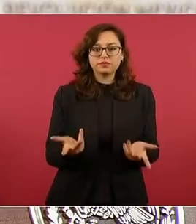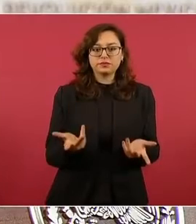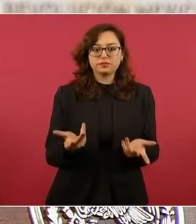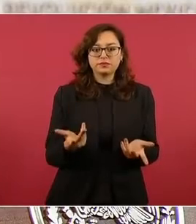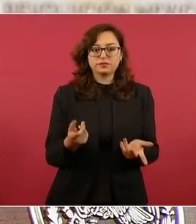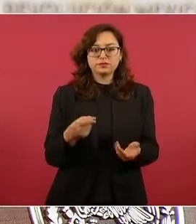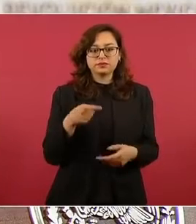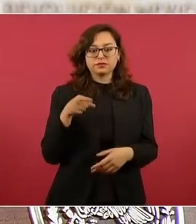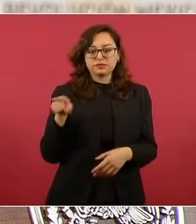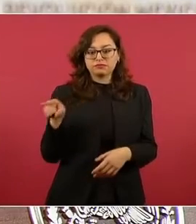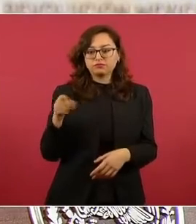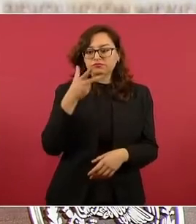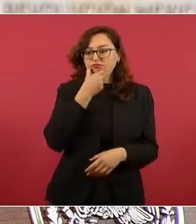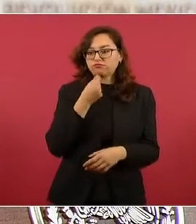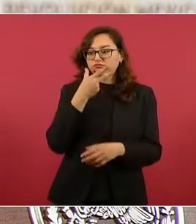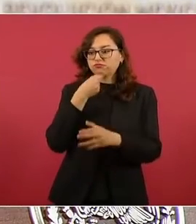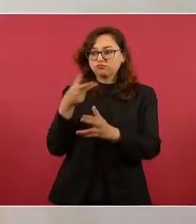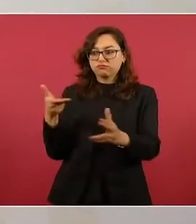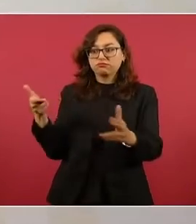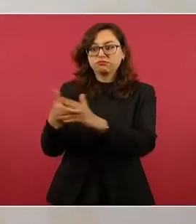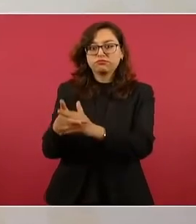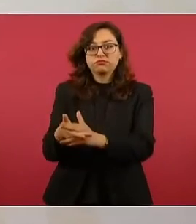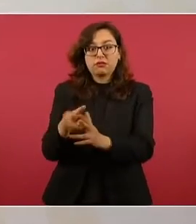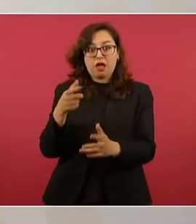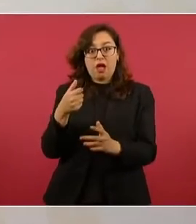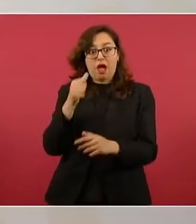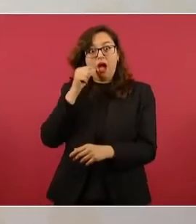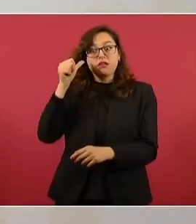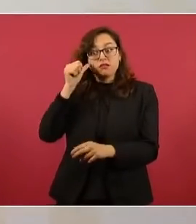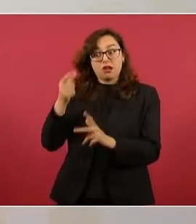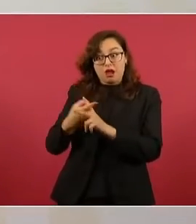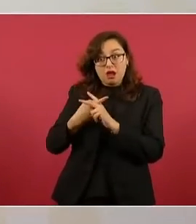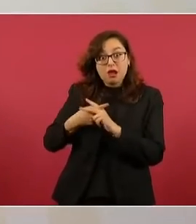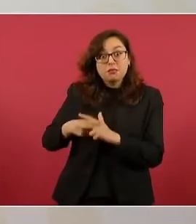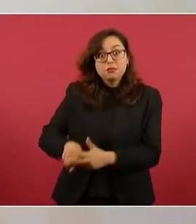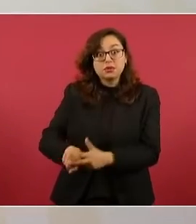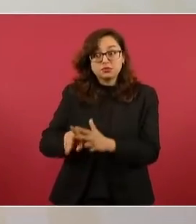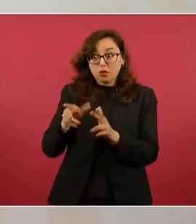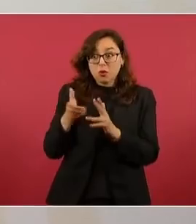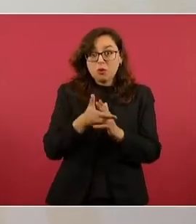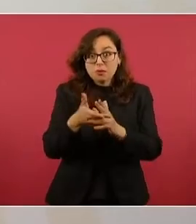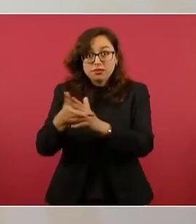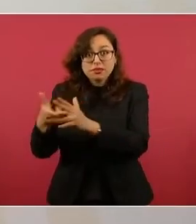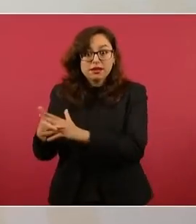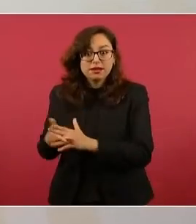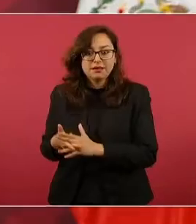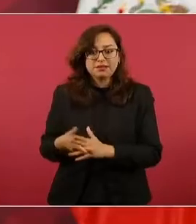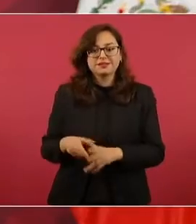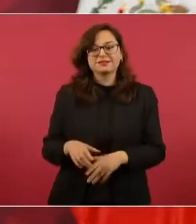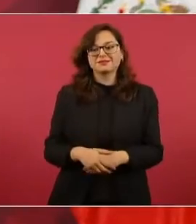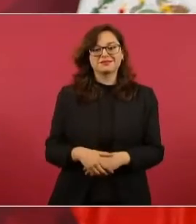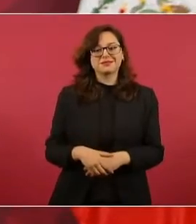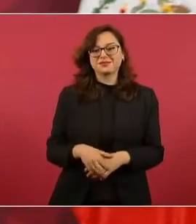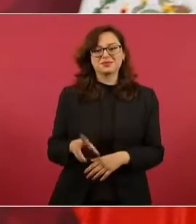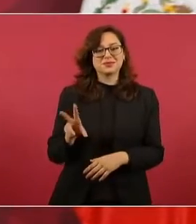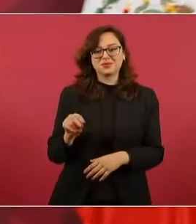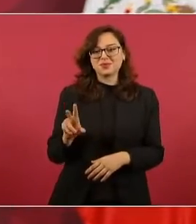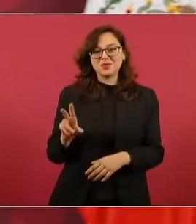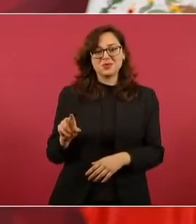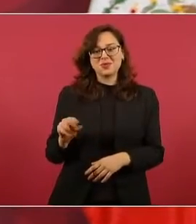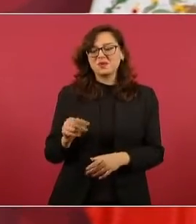no, y seguramente fue